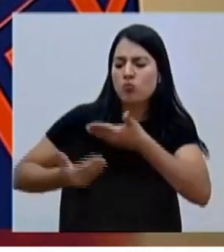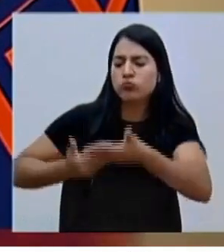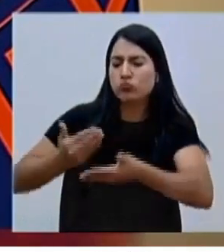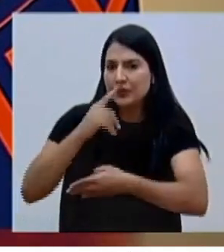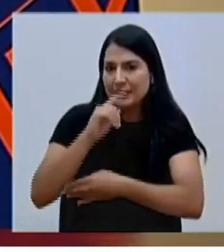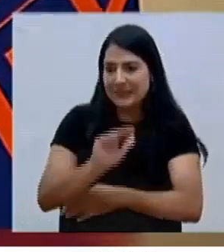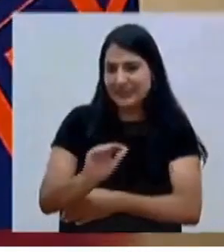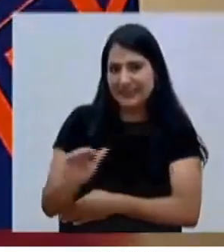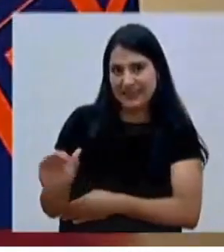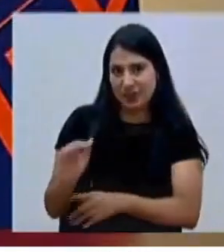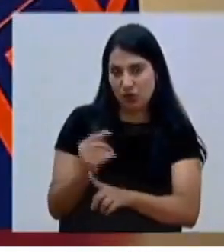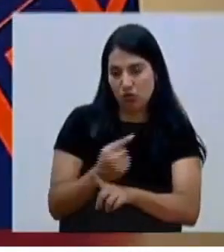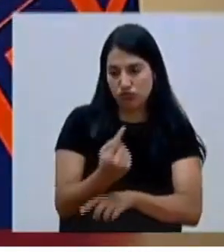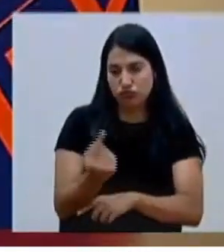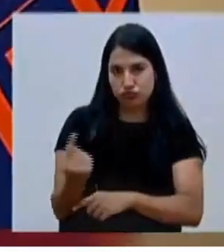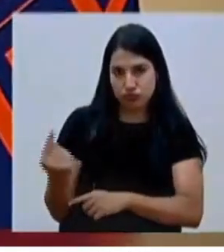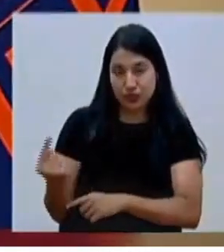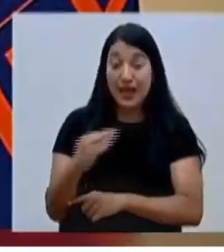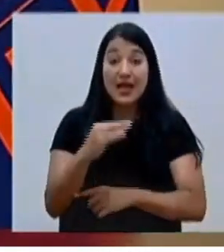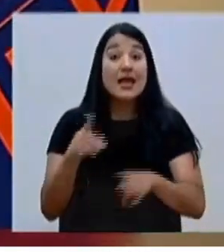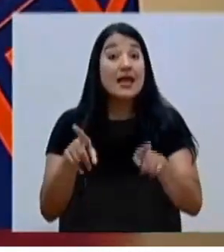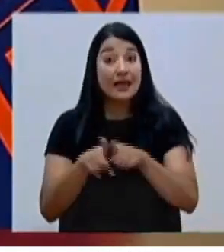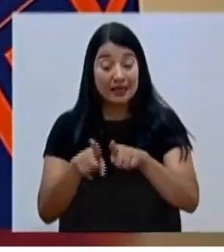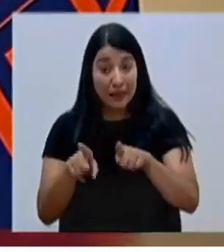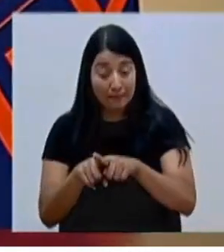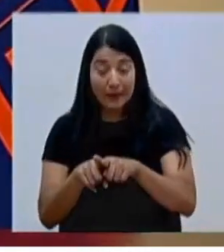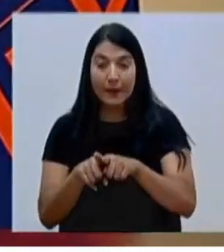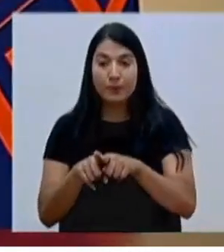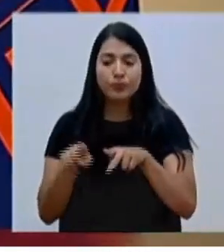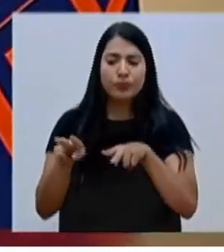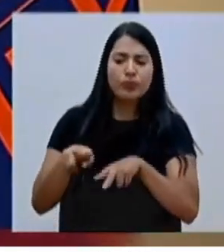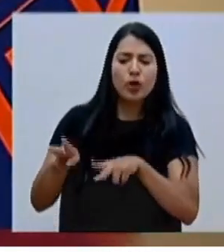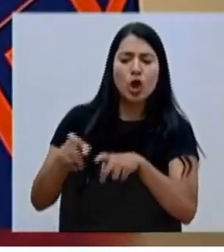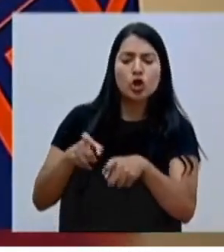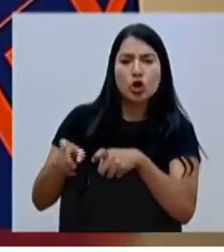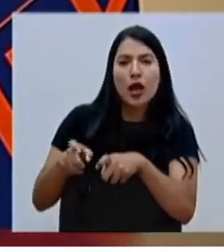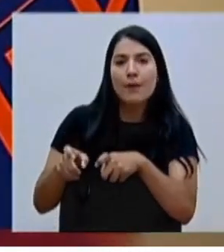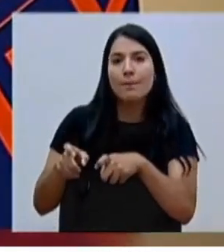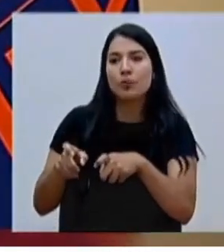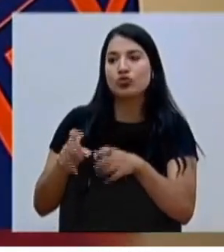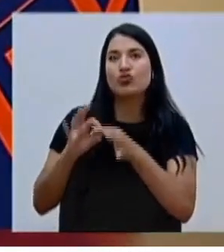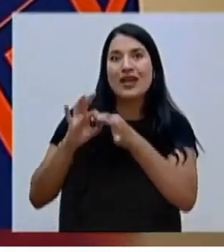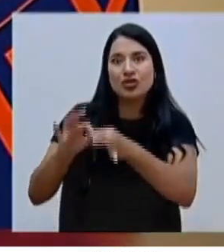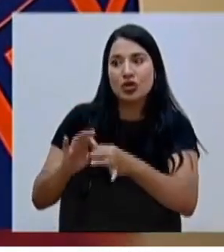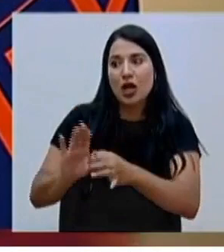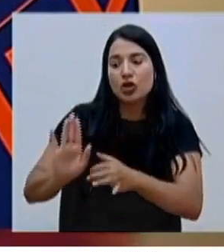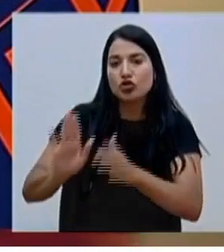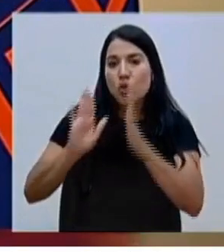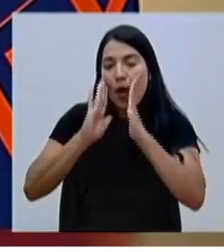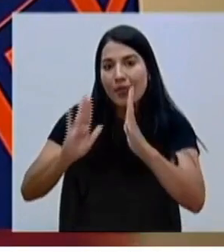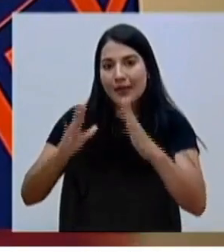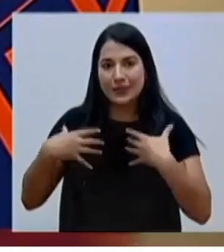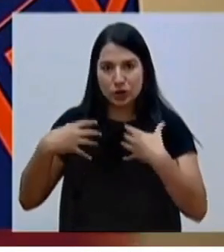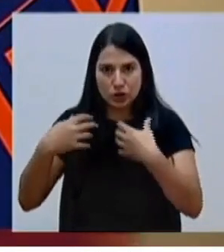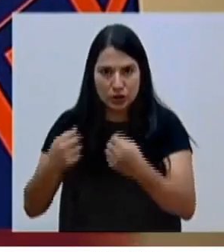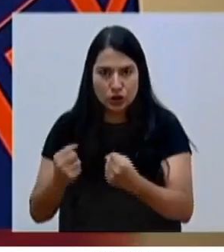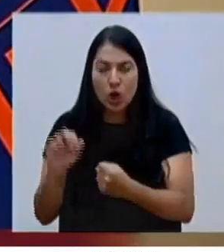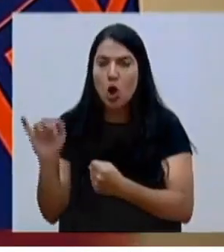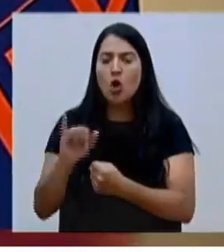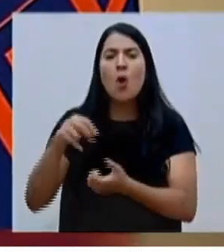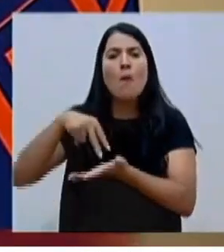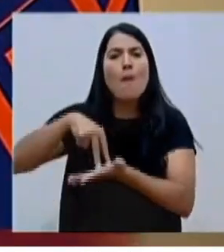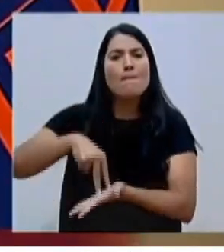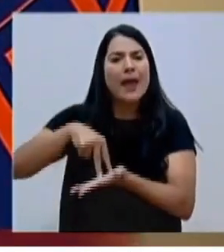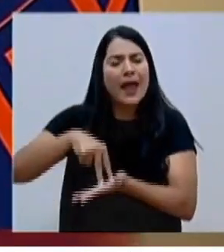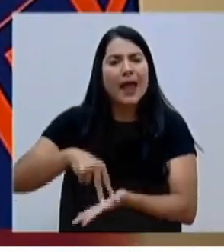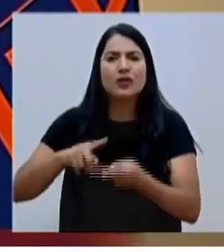mantenimiento de las actividades Y los tamizajes de vigilancia De su crecimiento y desarrollo Como son el peso, la talla